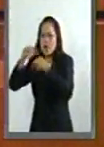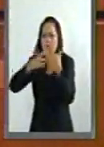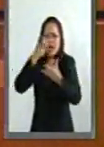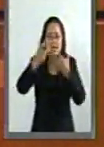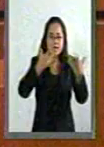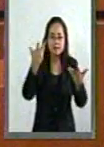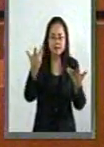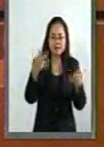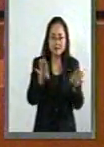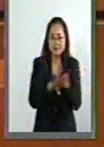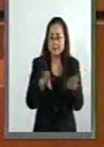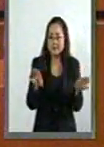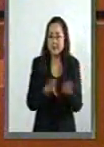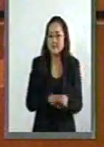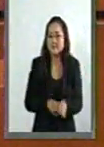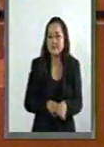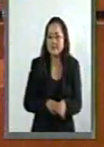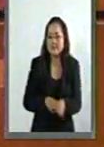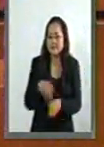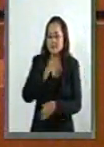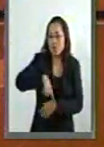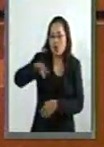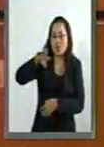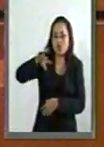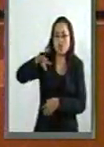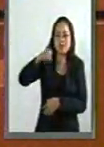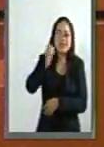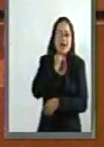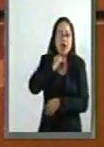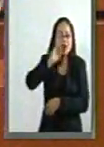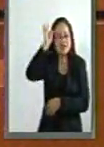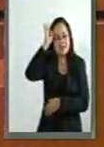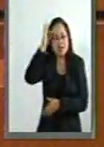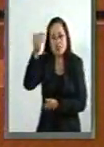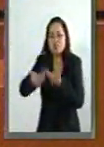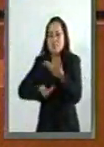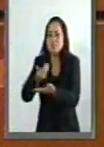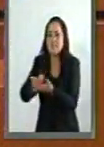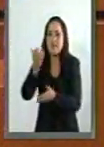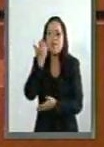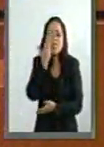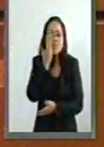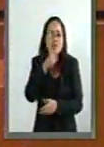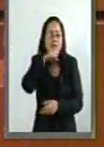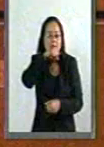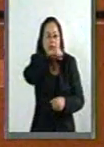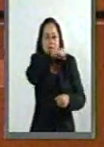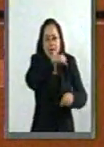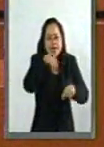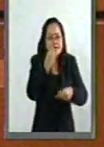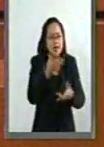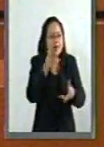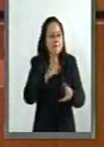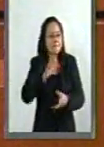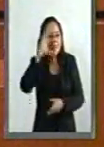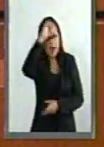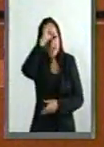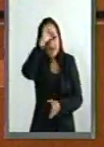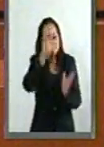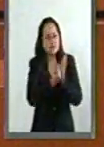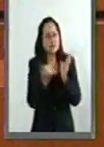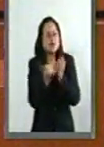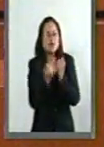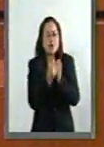de serviles senadores. Otra vez, haciéndola de bufones, han hecho